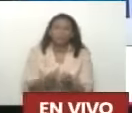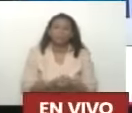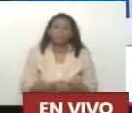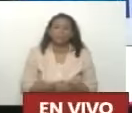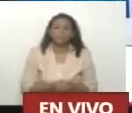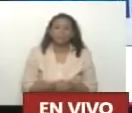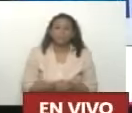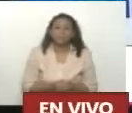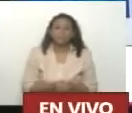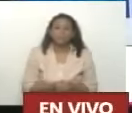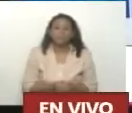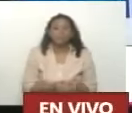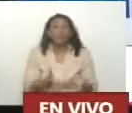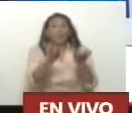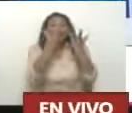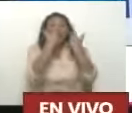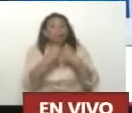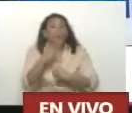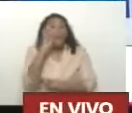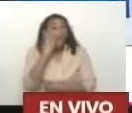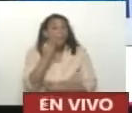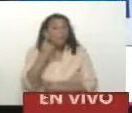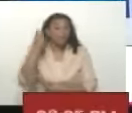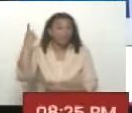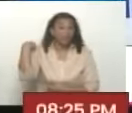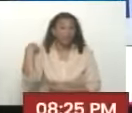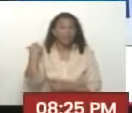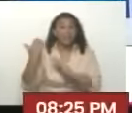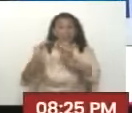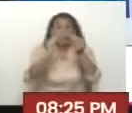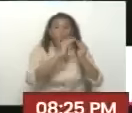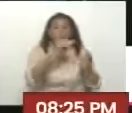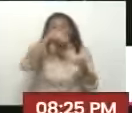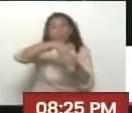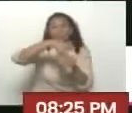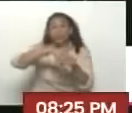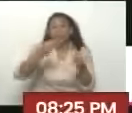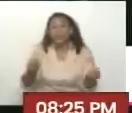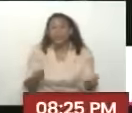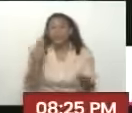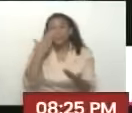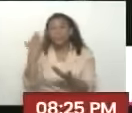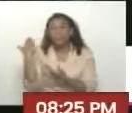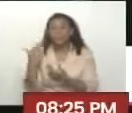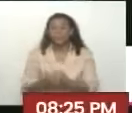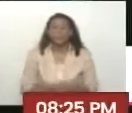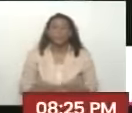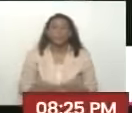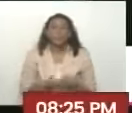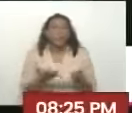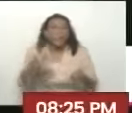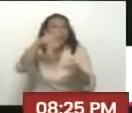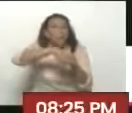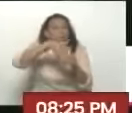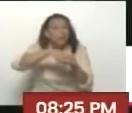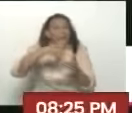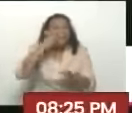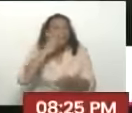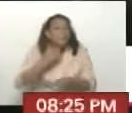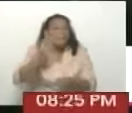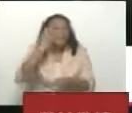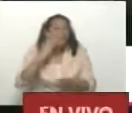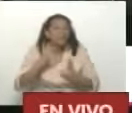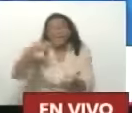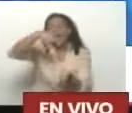¿Qué me pueden contar De la experiencia De ayer? Tienen la palabra Ahora ustedes Adelante ¿Cómo estuvo Esa experiencia? ¿Cómo estuvieron Las